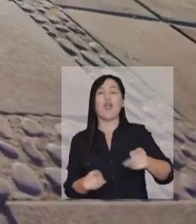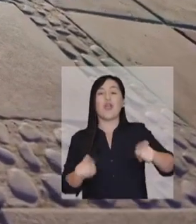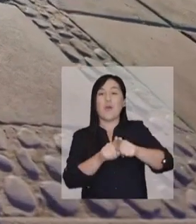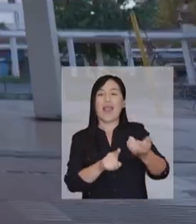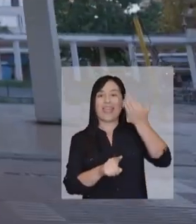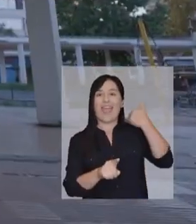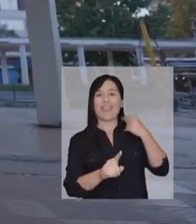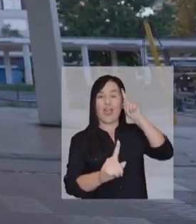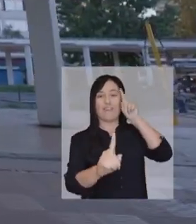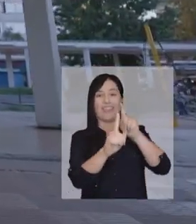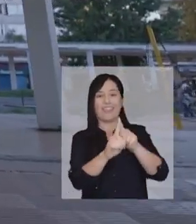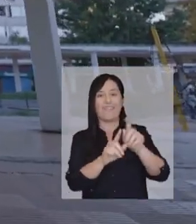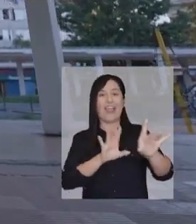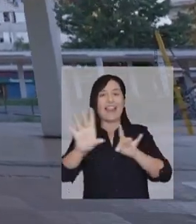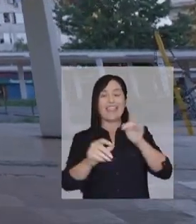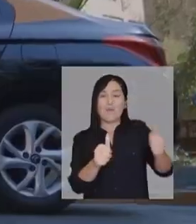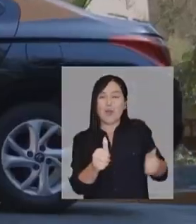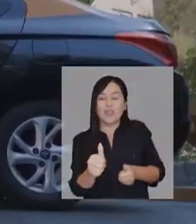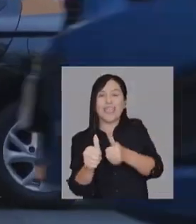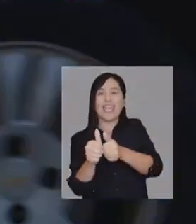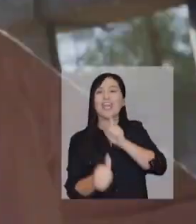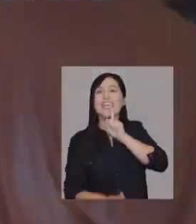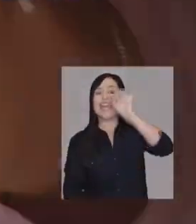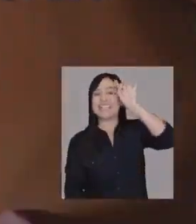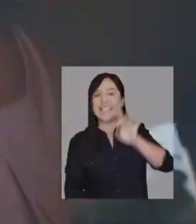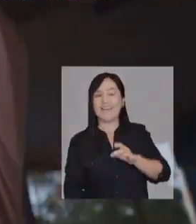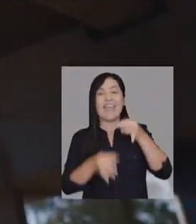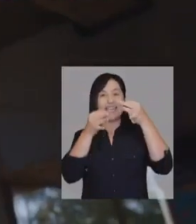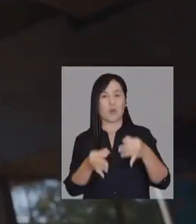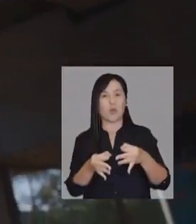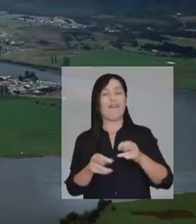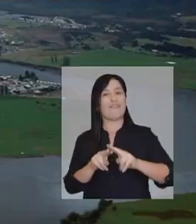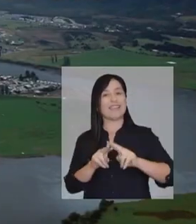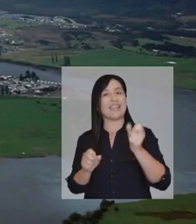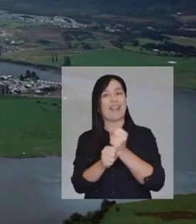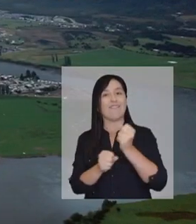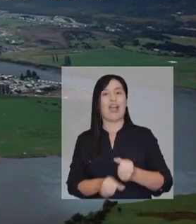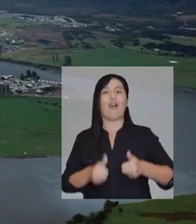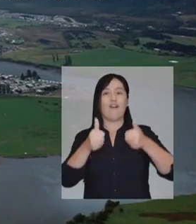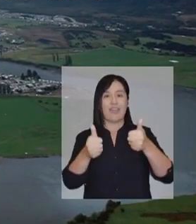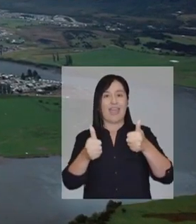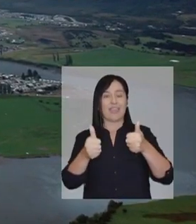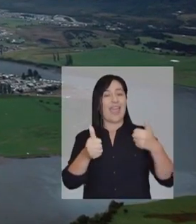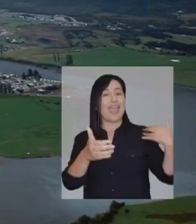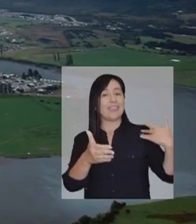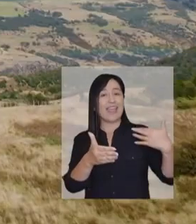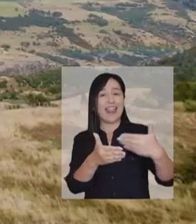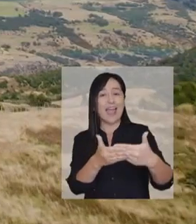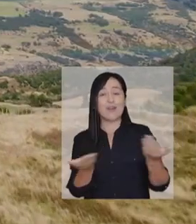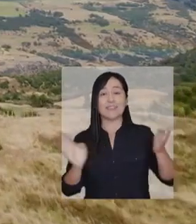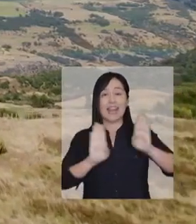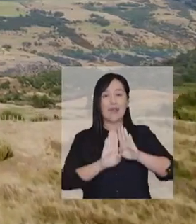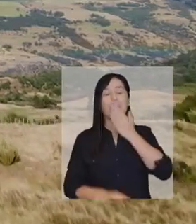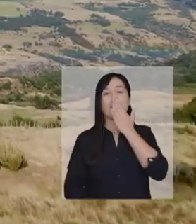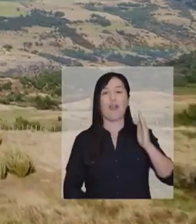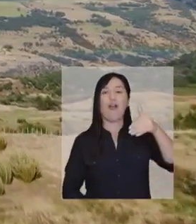ganar. Sigamos el rumbo que tomamos cuando ganó el rechazo. Elegamos a los consejeros que más saben y que nos aseguren que van a hacer bien la pega.